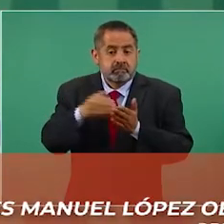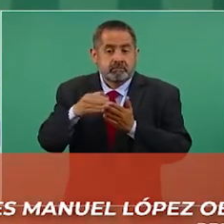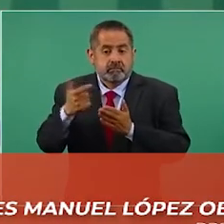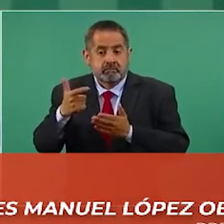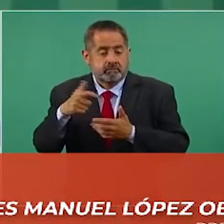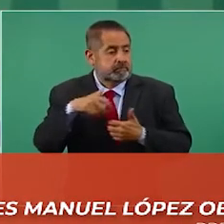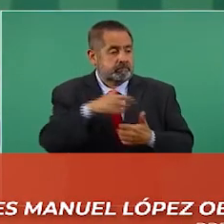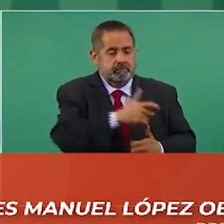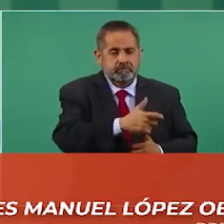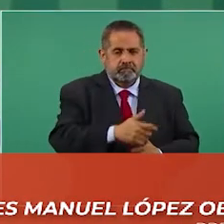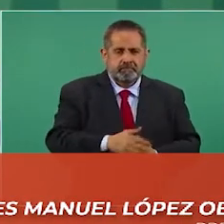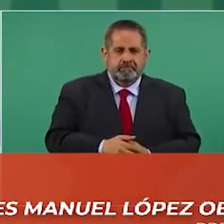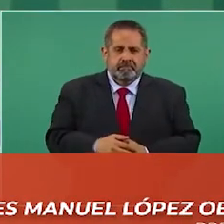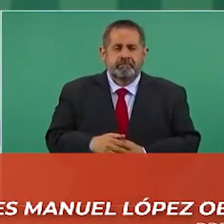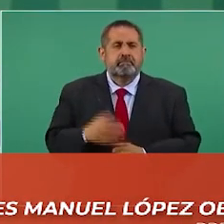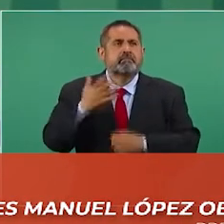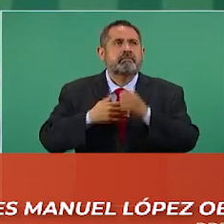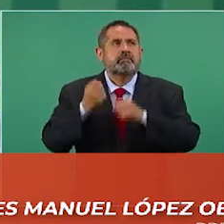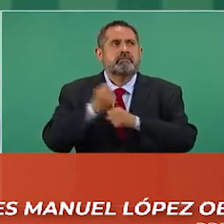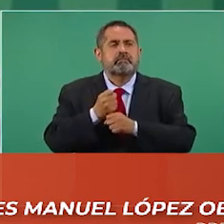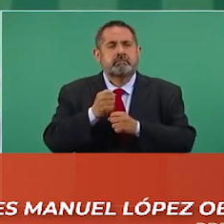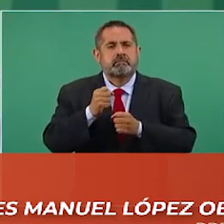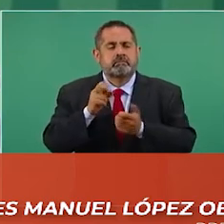en el 18.